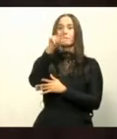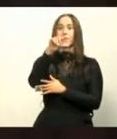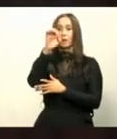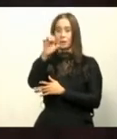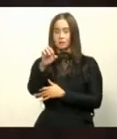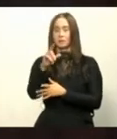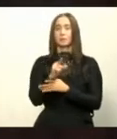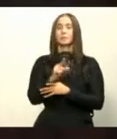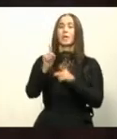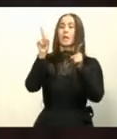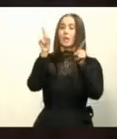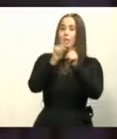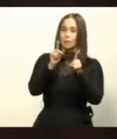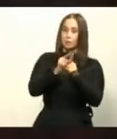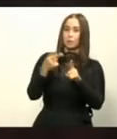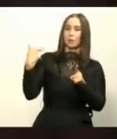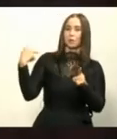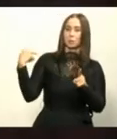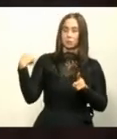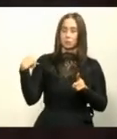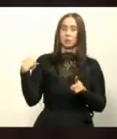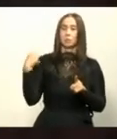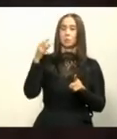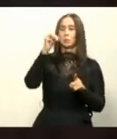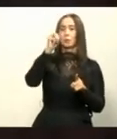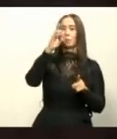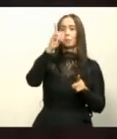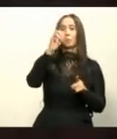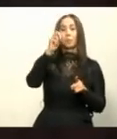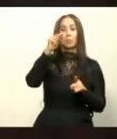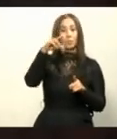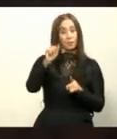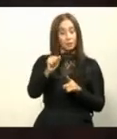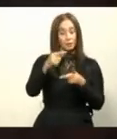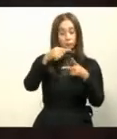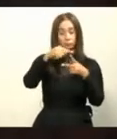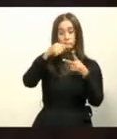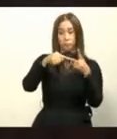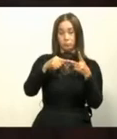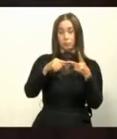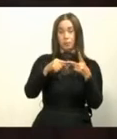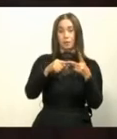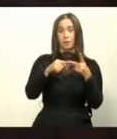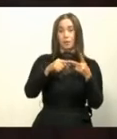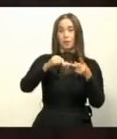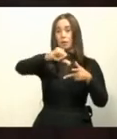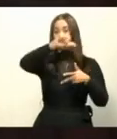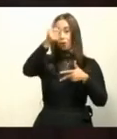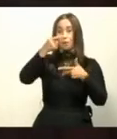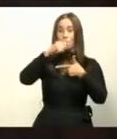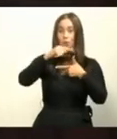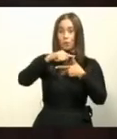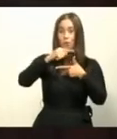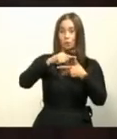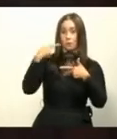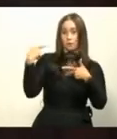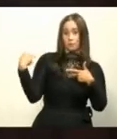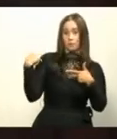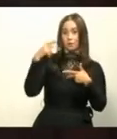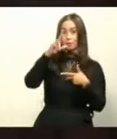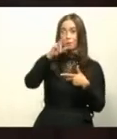Moderna, hemos estado en contacto también con la vacuna rusa